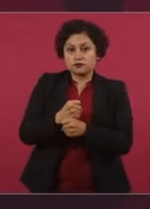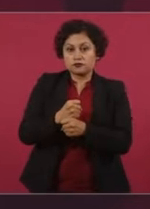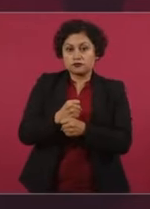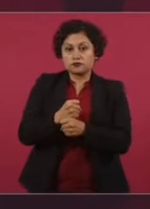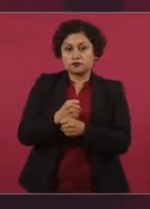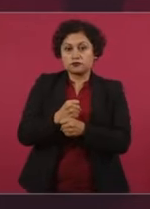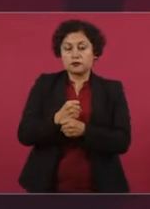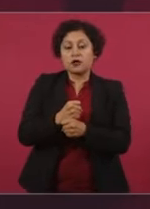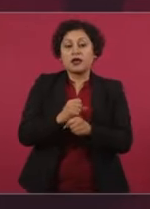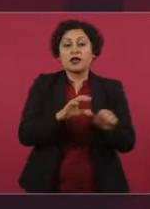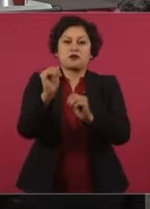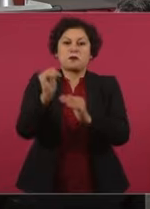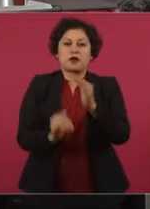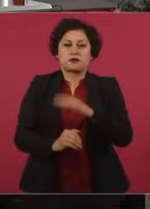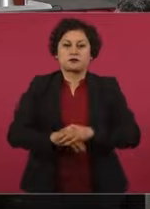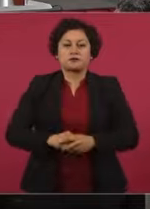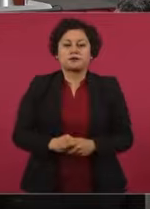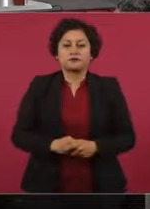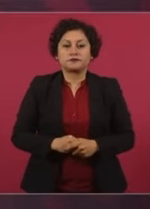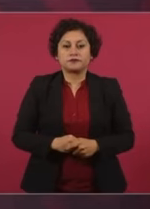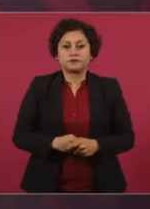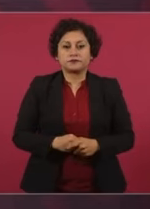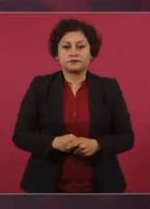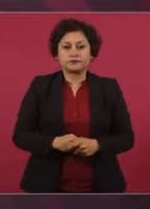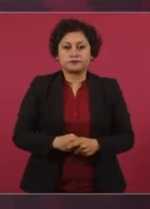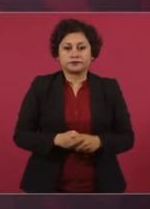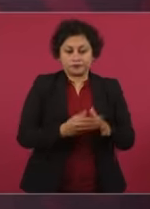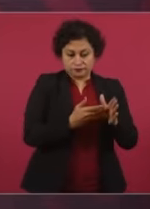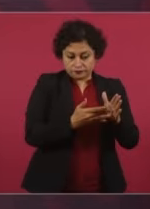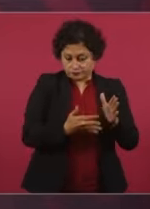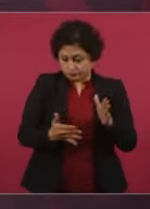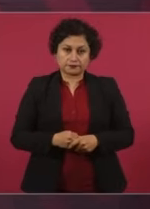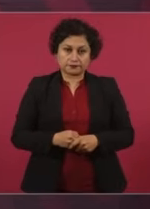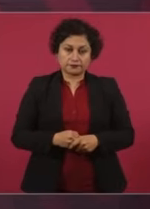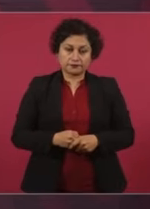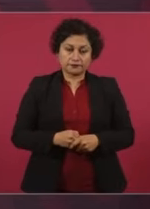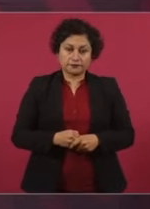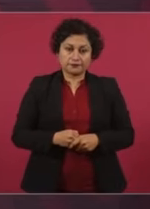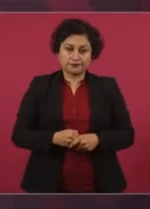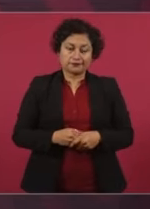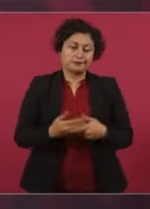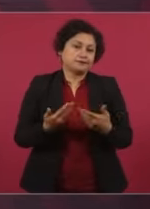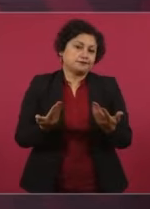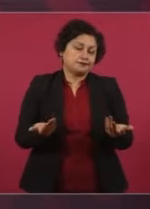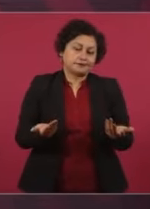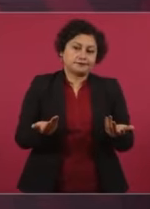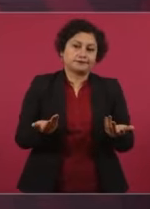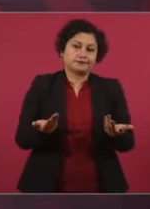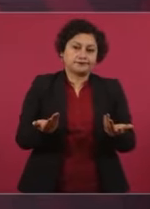seiscientos millones, después de cinco años. Y lo mismo,